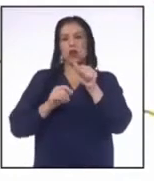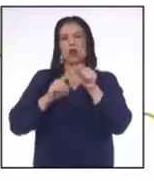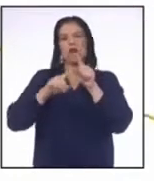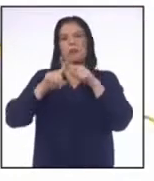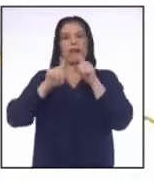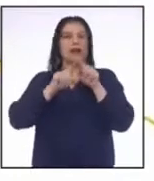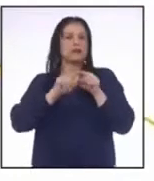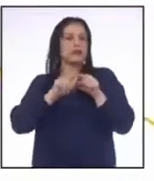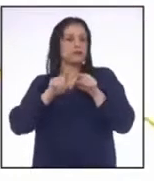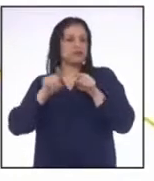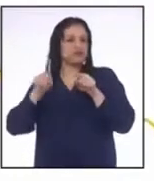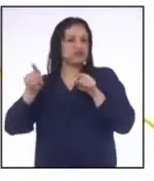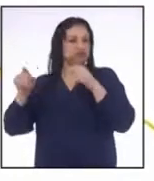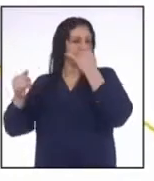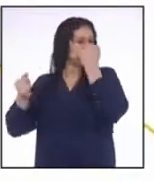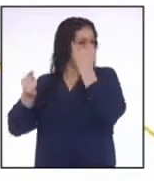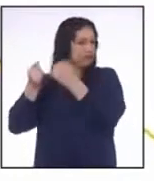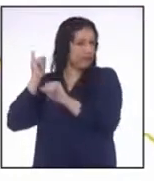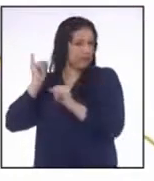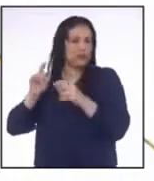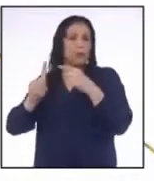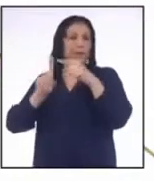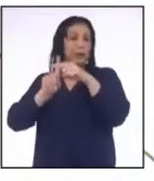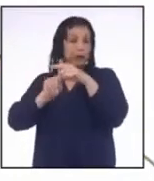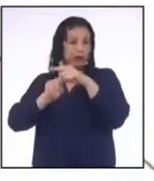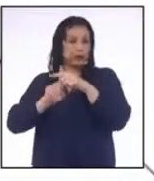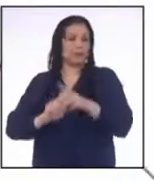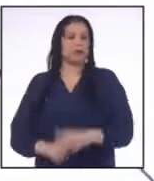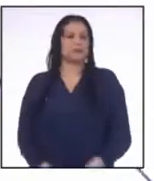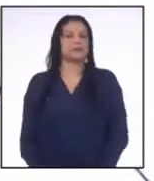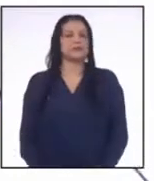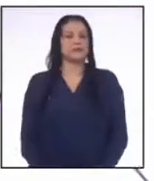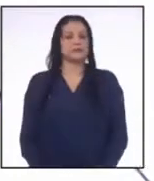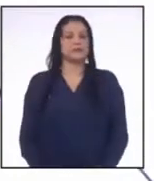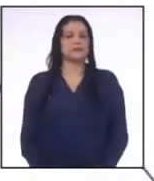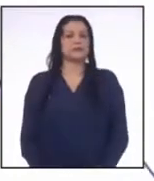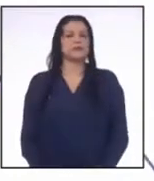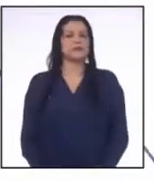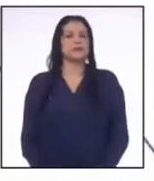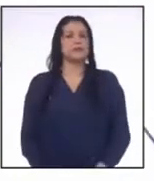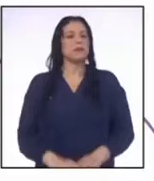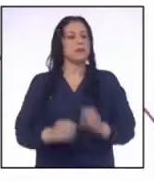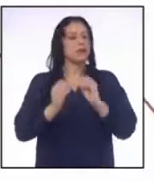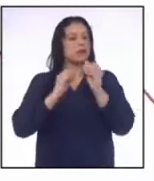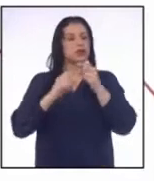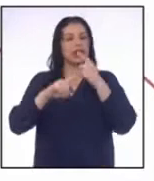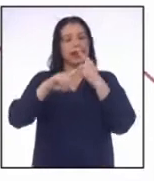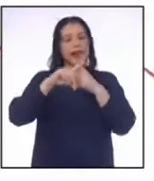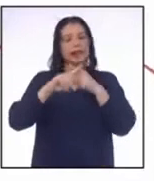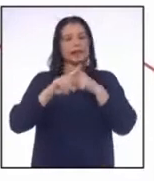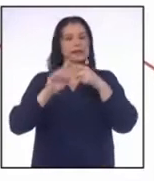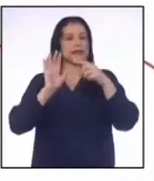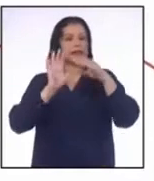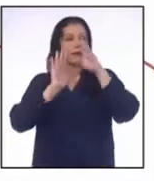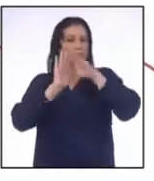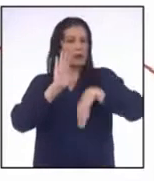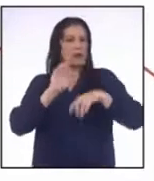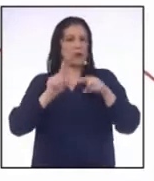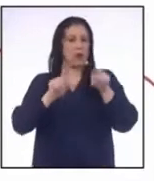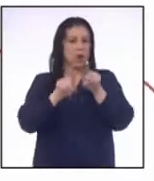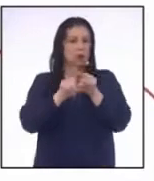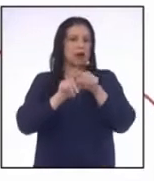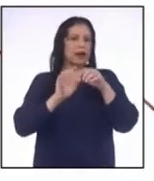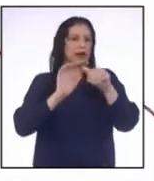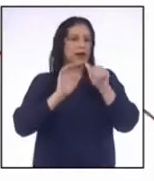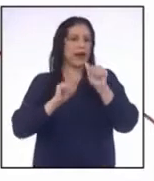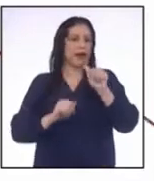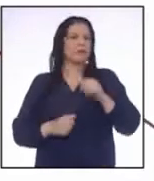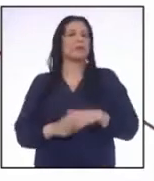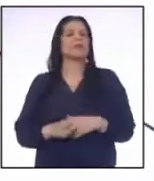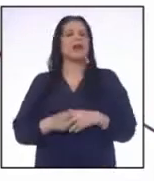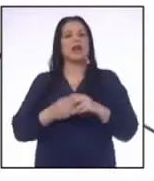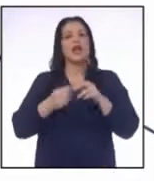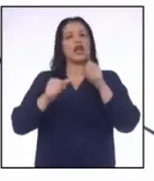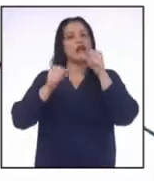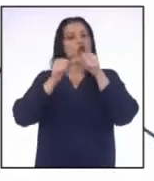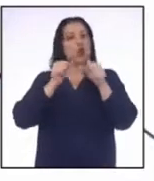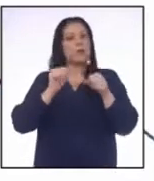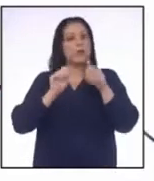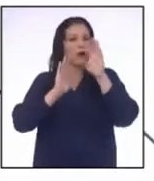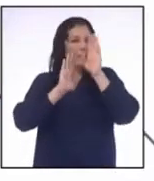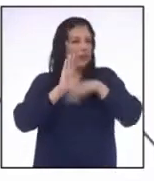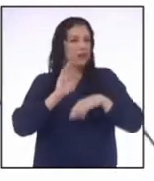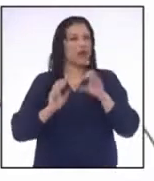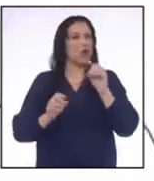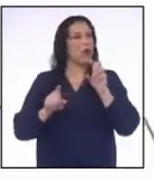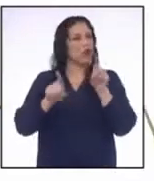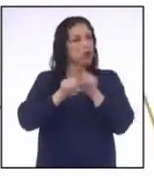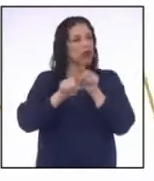Desde A hasta el infinito positivo Solución X es menor o igual que A Lectura Números menores